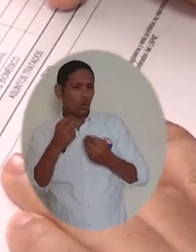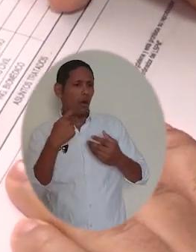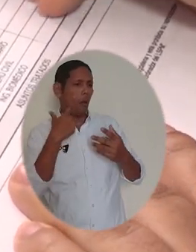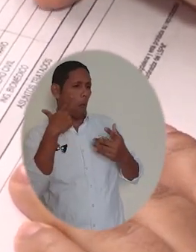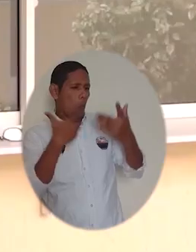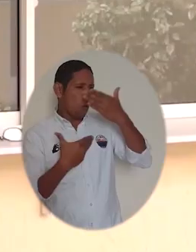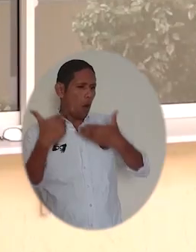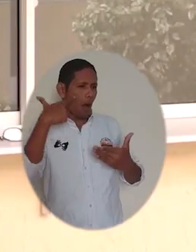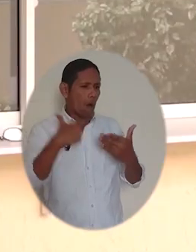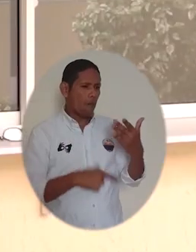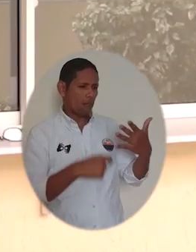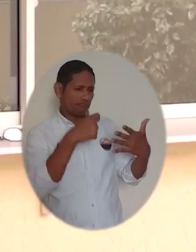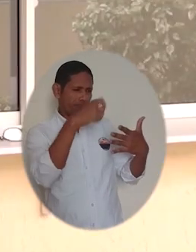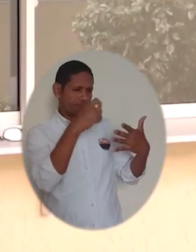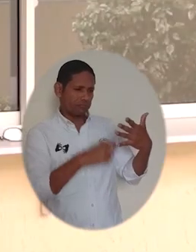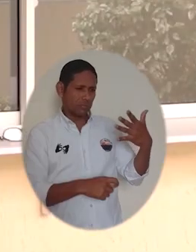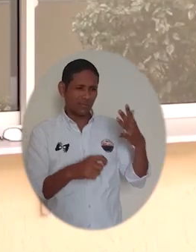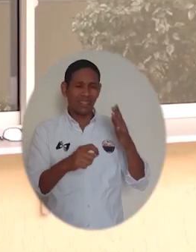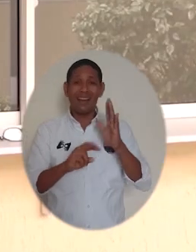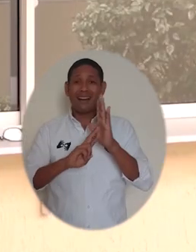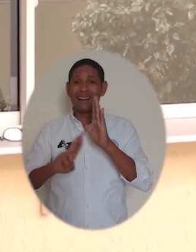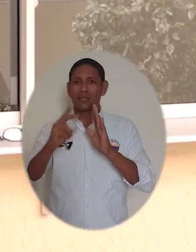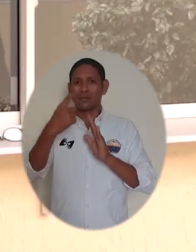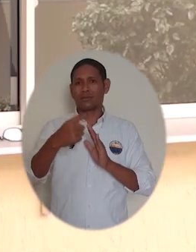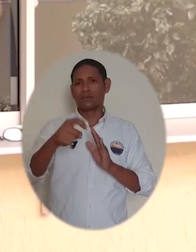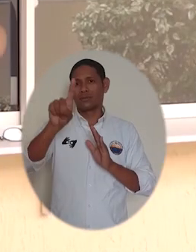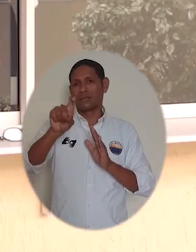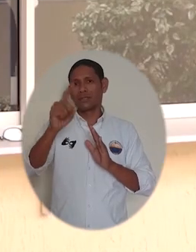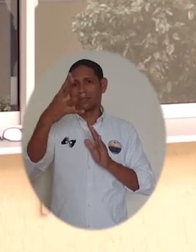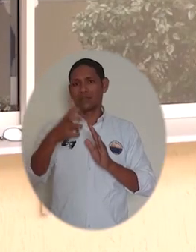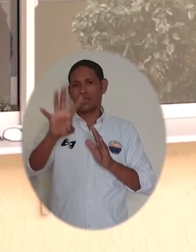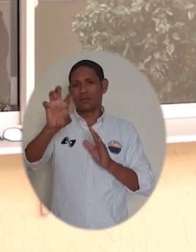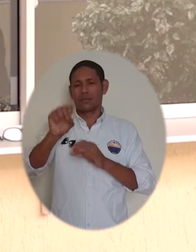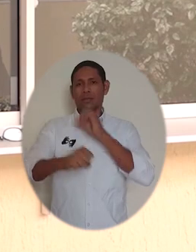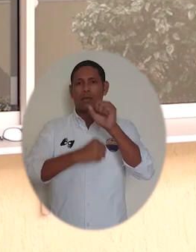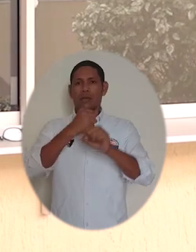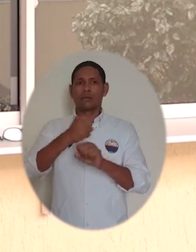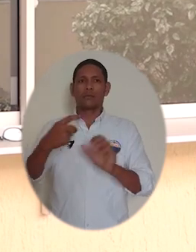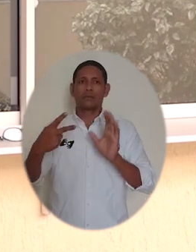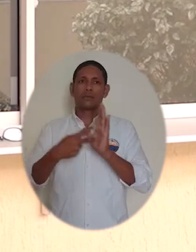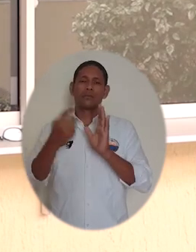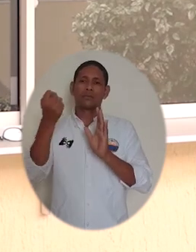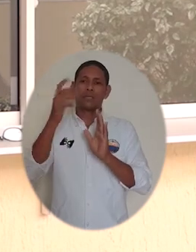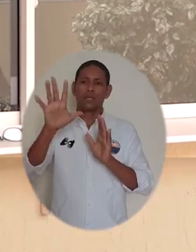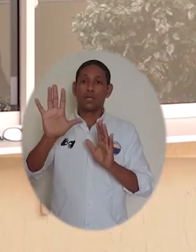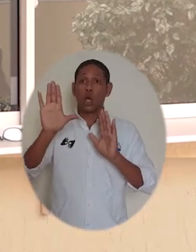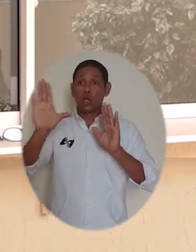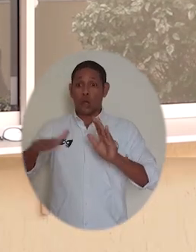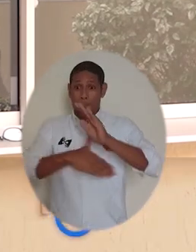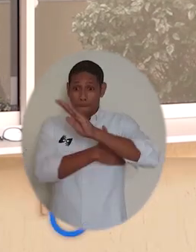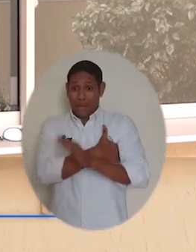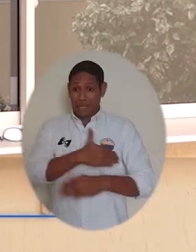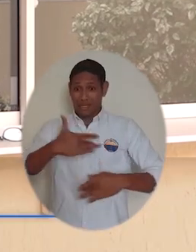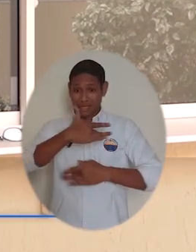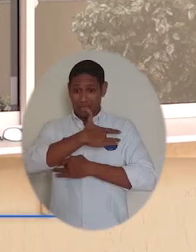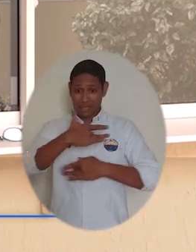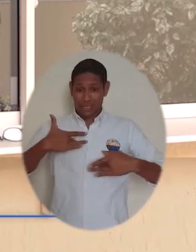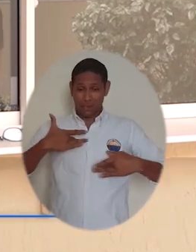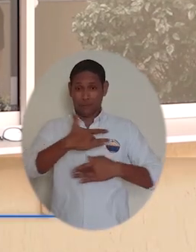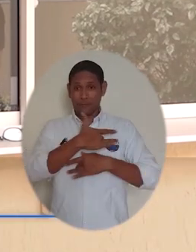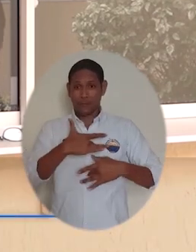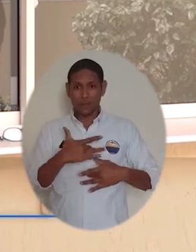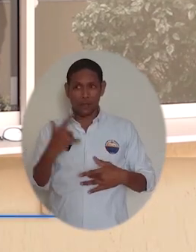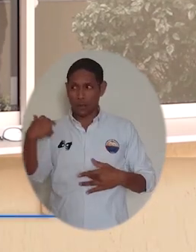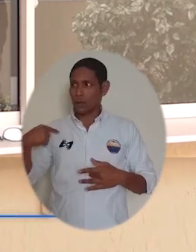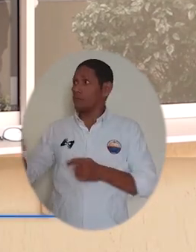calidad por la resolución 16-19 de 2015 del Ministerio de Salud. El Instituto Nacional de Salud